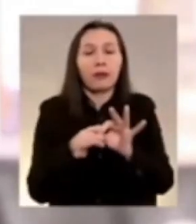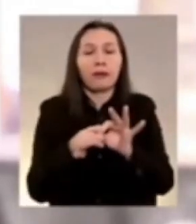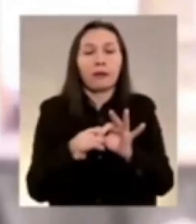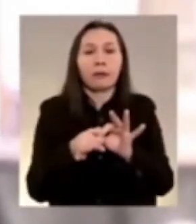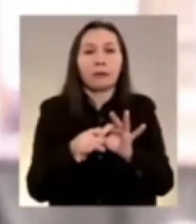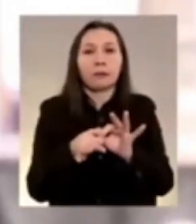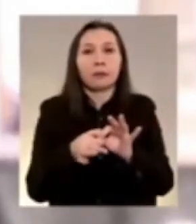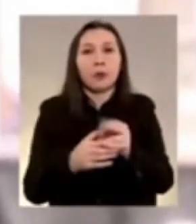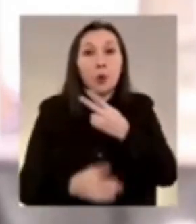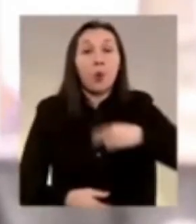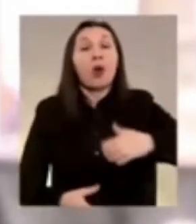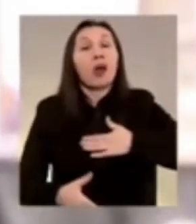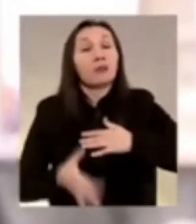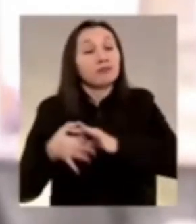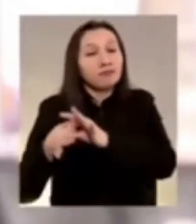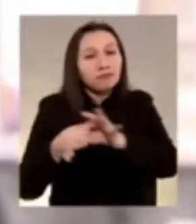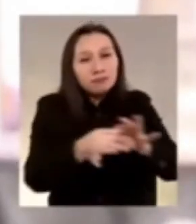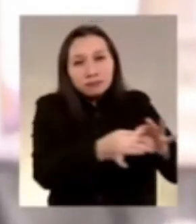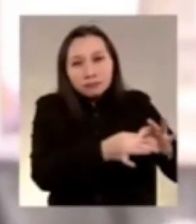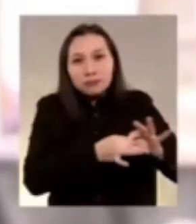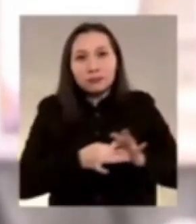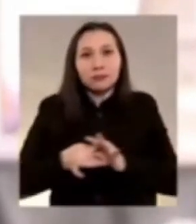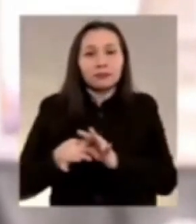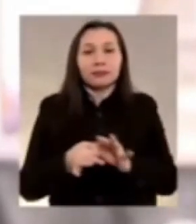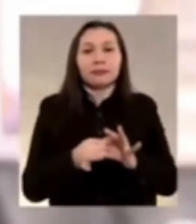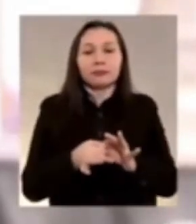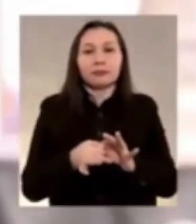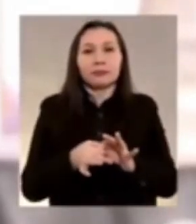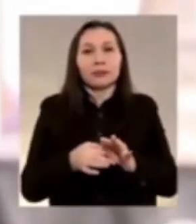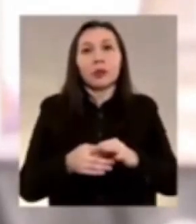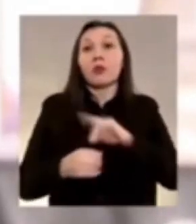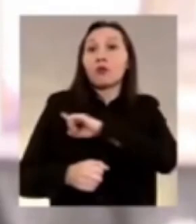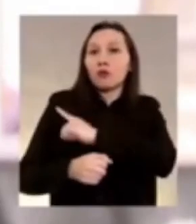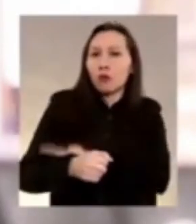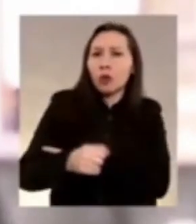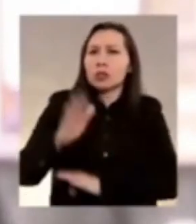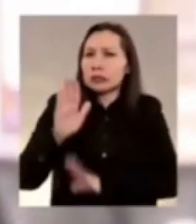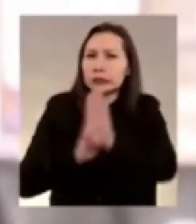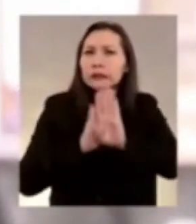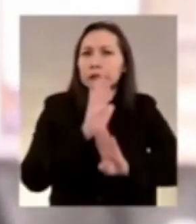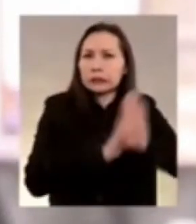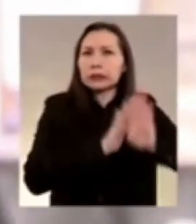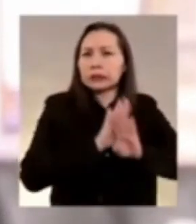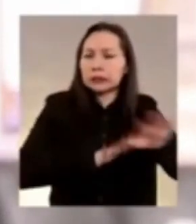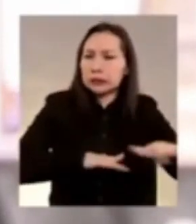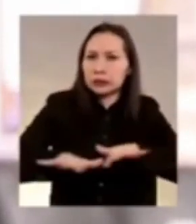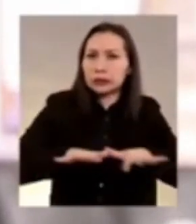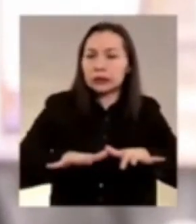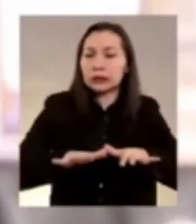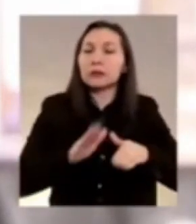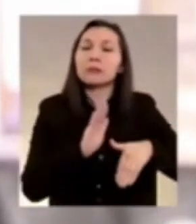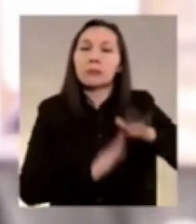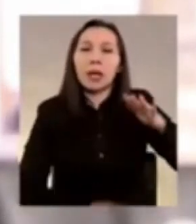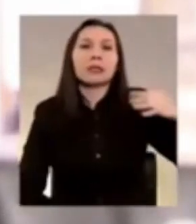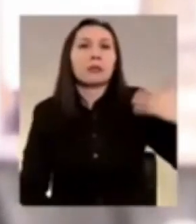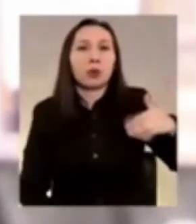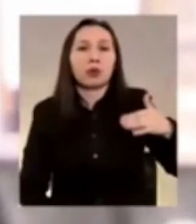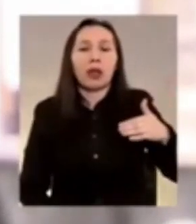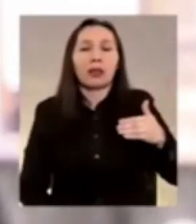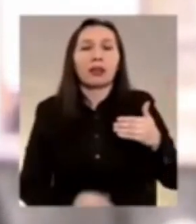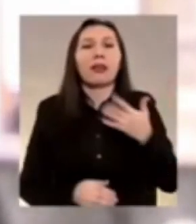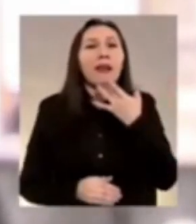nuestra unidad de las fuerzas progresistas es más importante